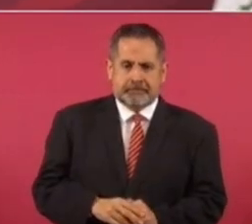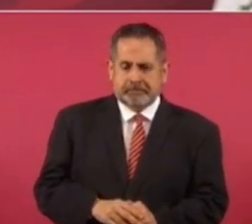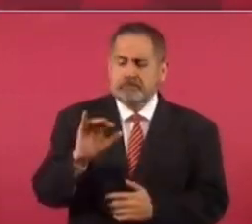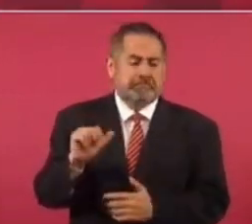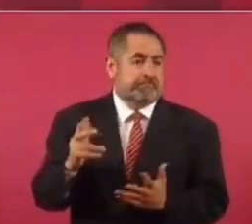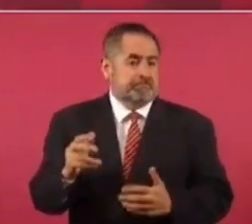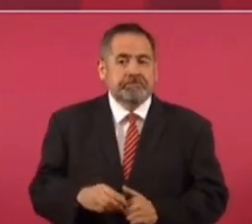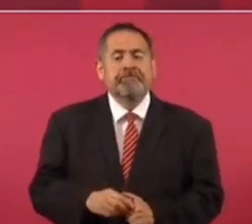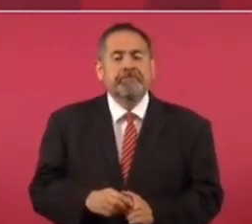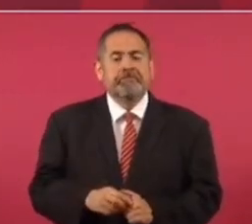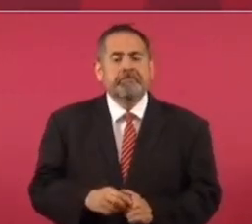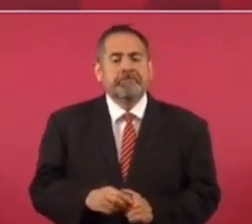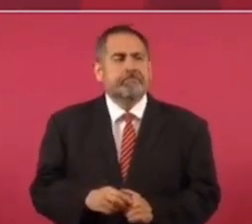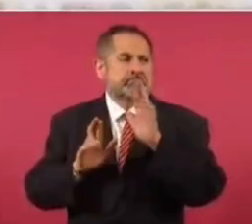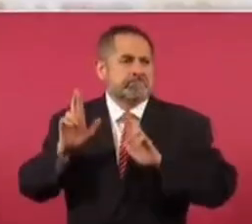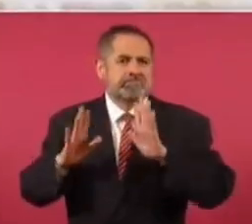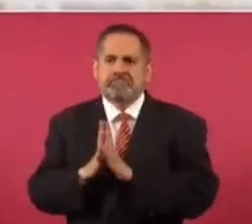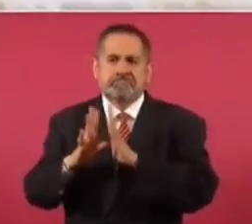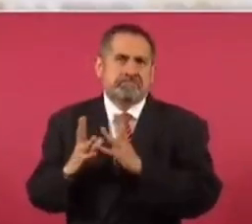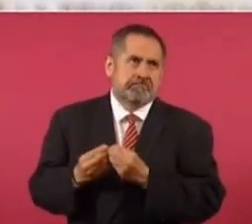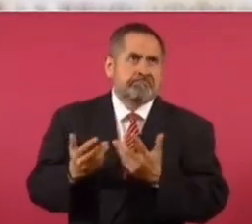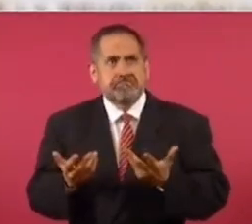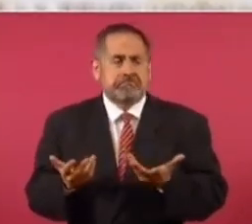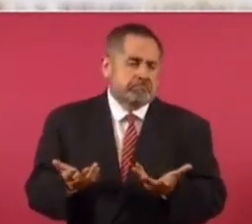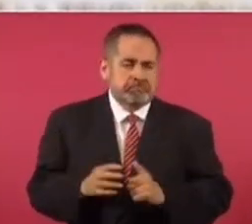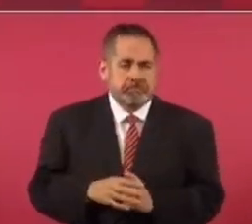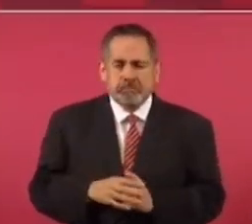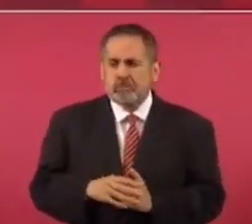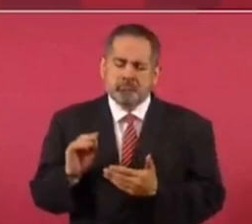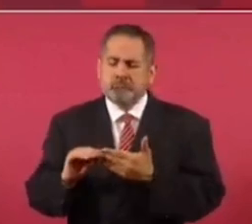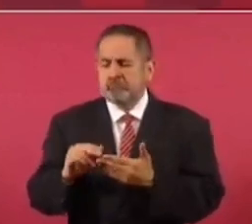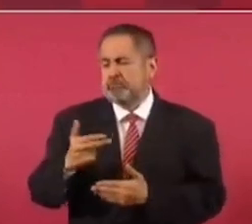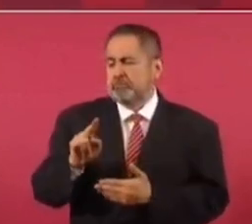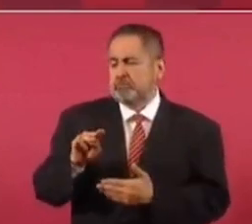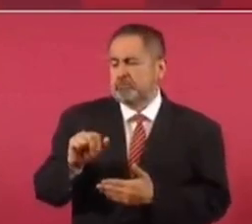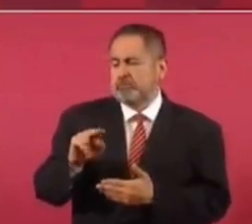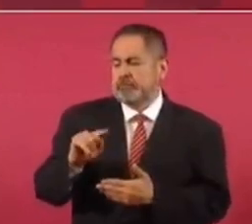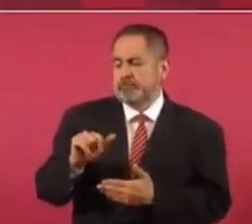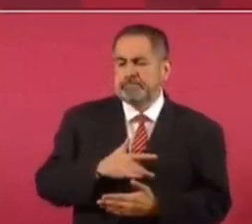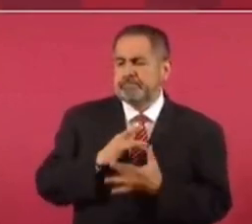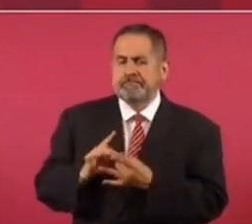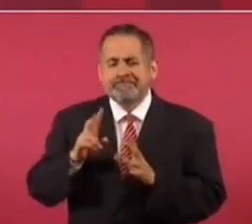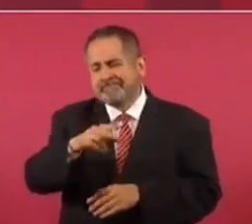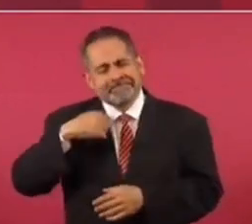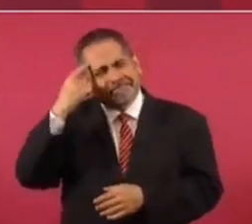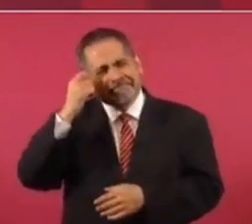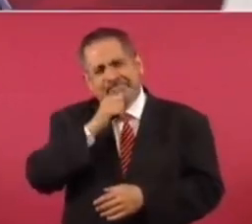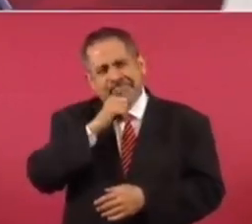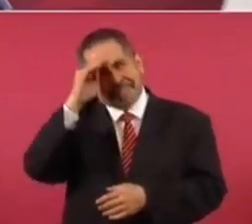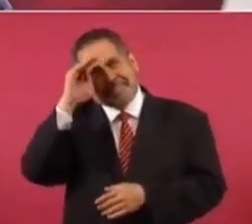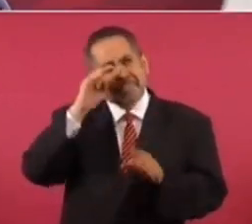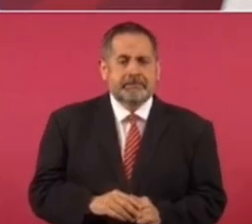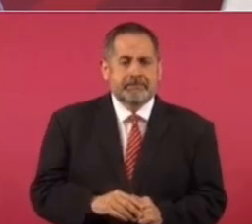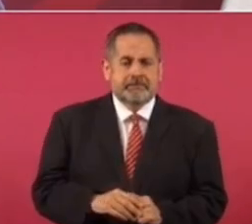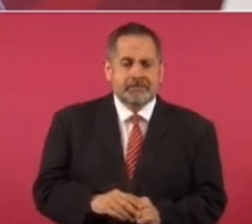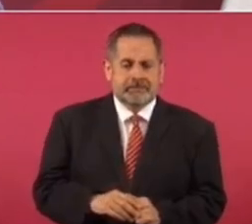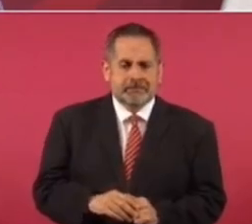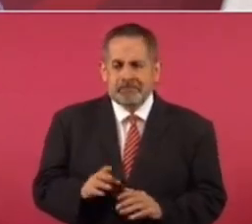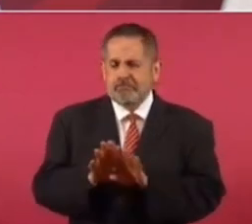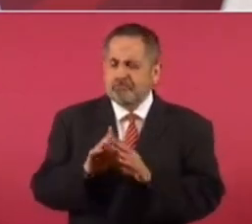democracia, participativa y humanista. Nunca me he puesto a